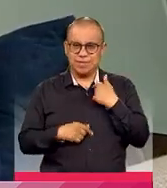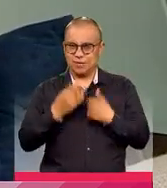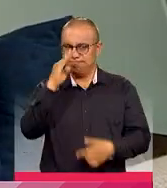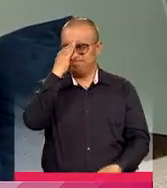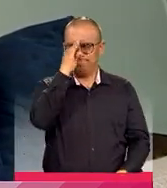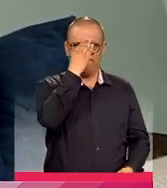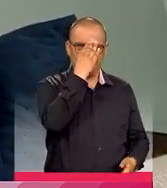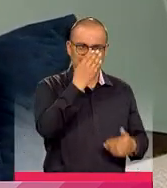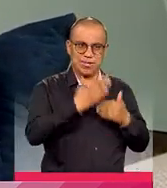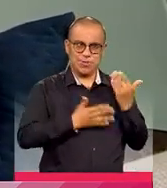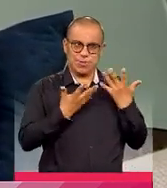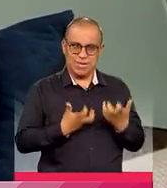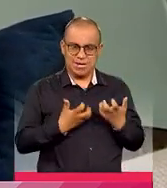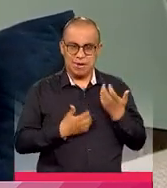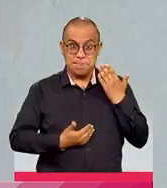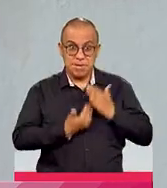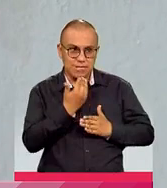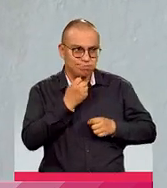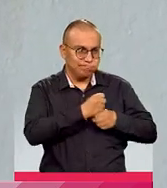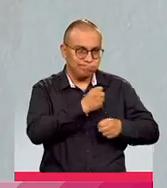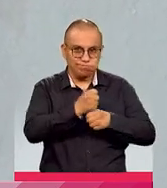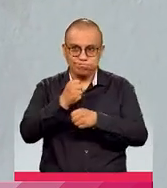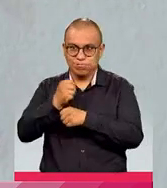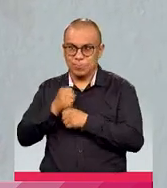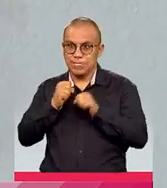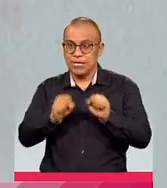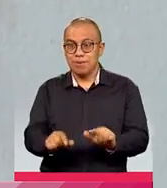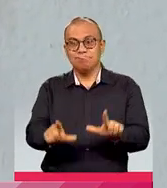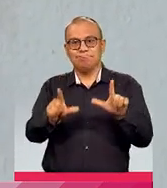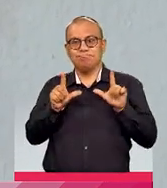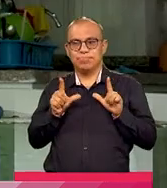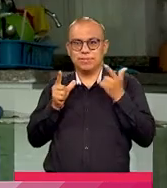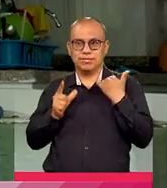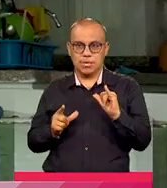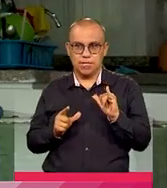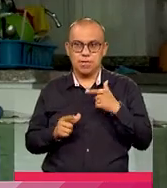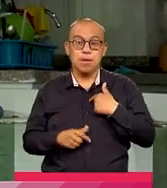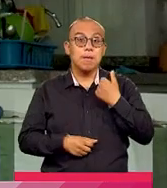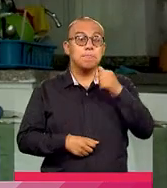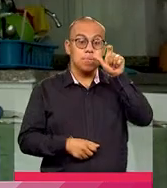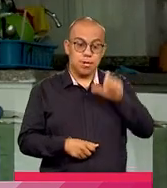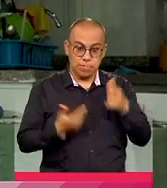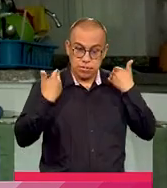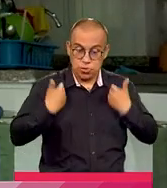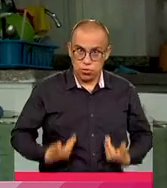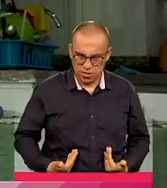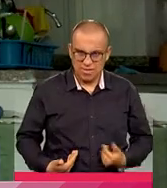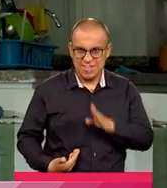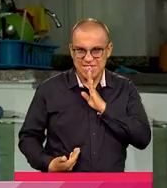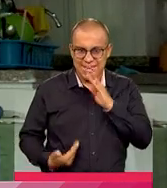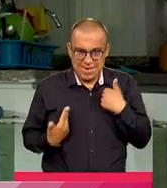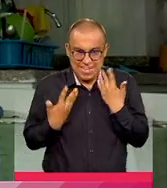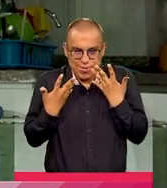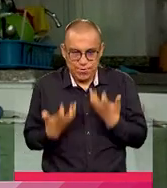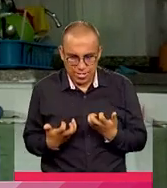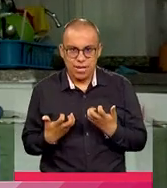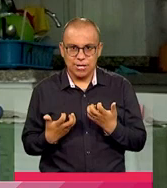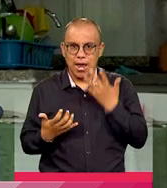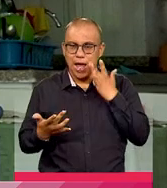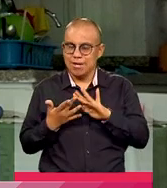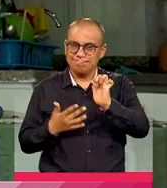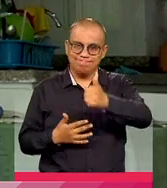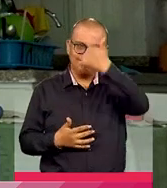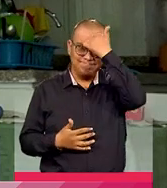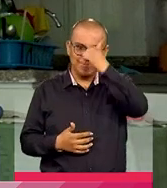dudas cuando comenzó a buscar trabajo luego de graduarse. Para la persona que soy, para la persona que quería ser, el ámbito